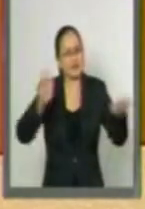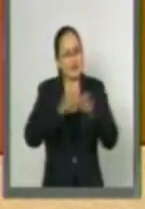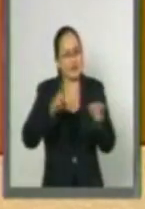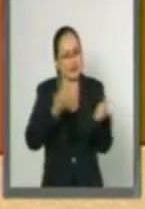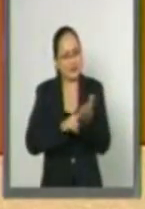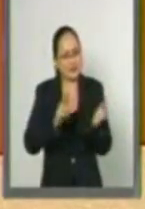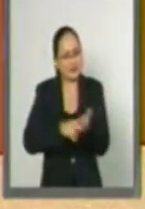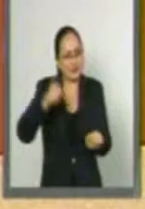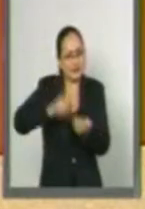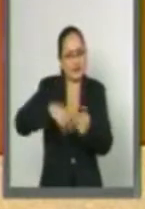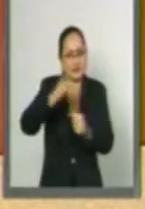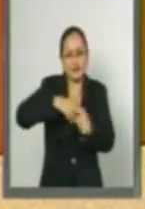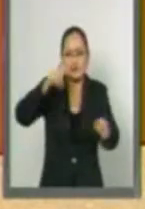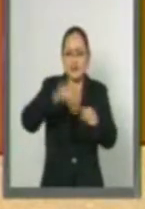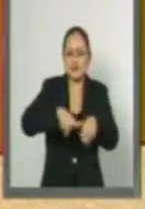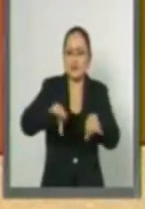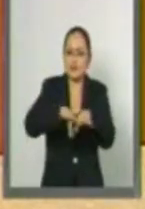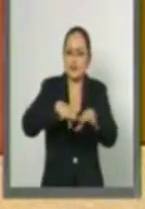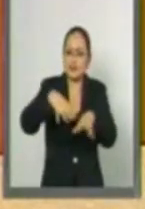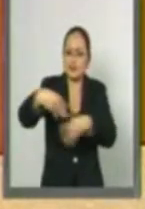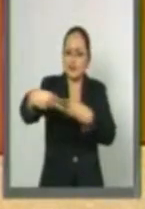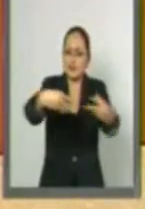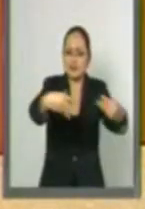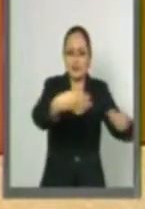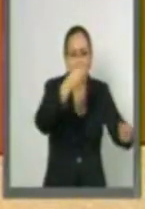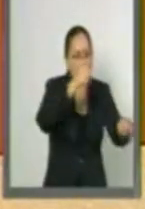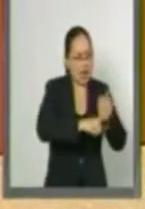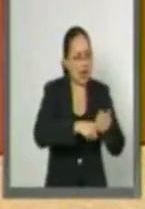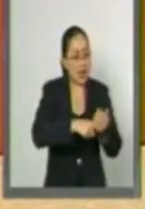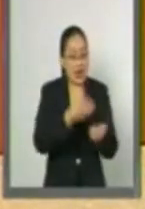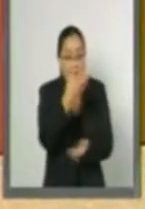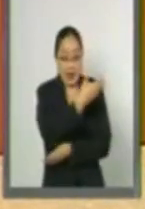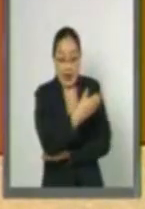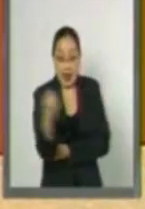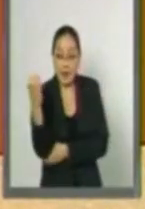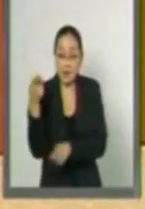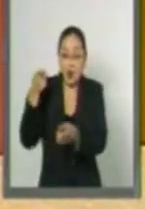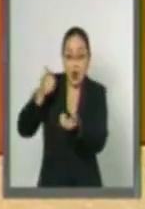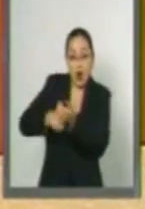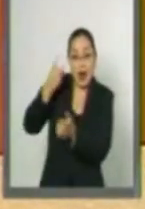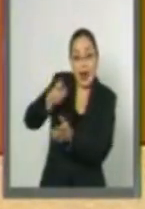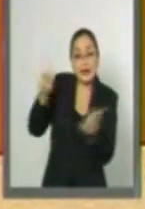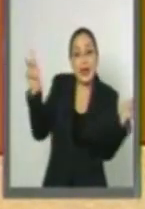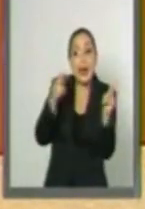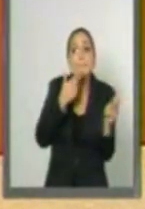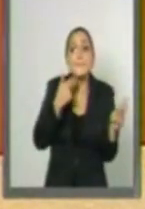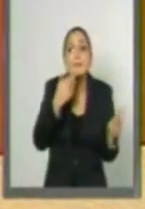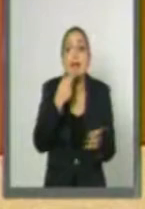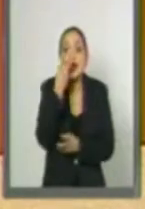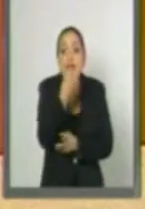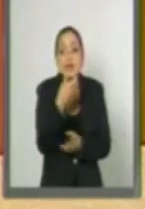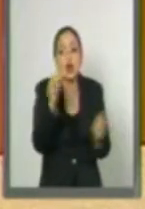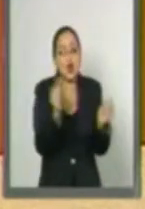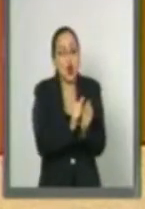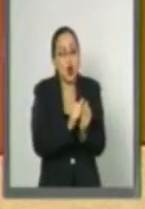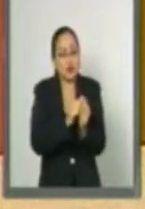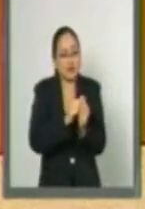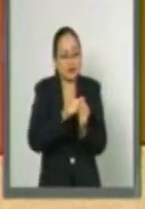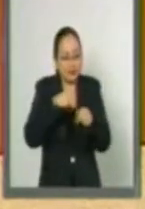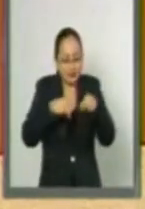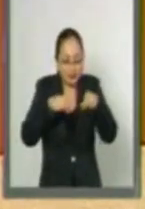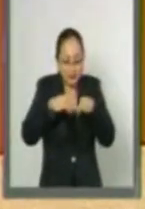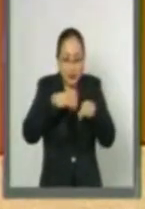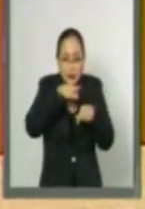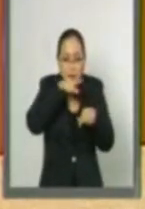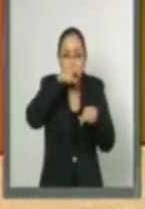ecosistemas. La importancia en el sector agrícola deriva en que dichos insectos son los polinizadores más